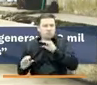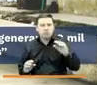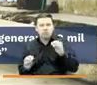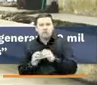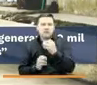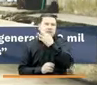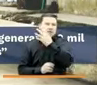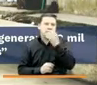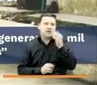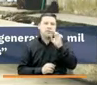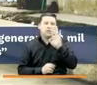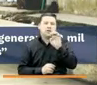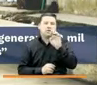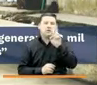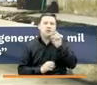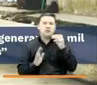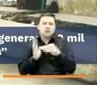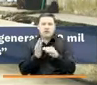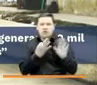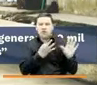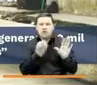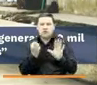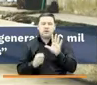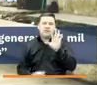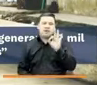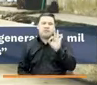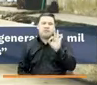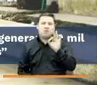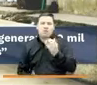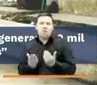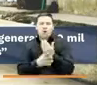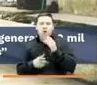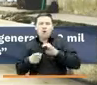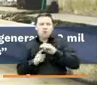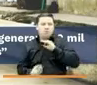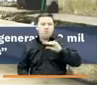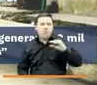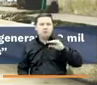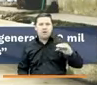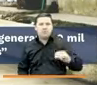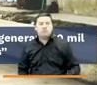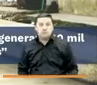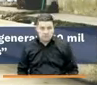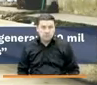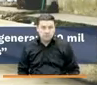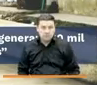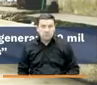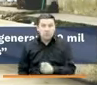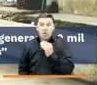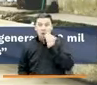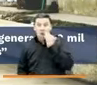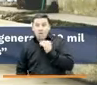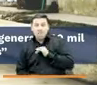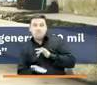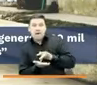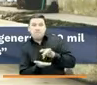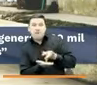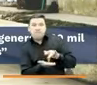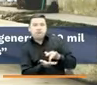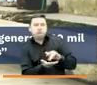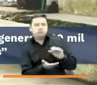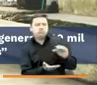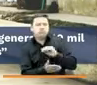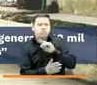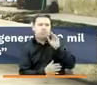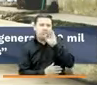397 mil 850 nuevos cupos generados. Cada joven participante recibió un